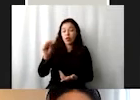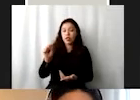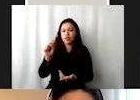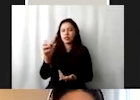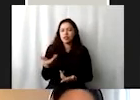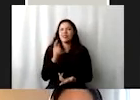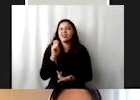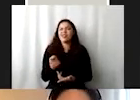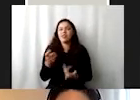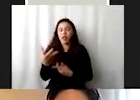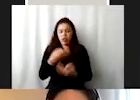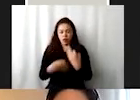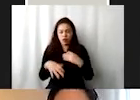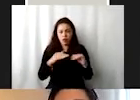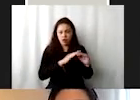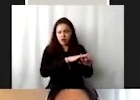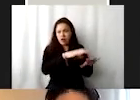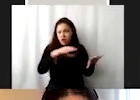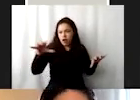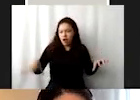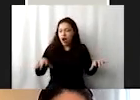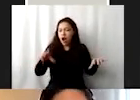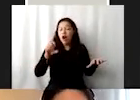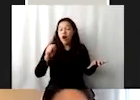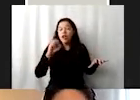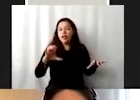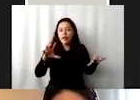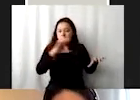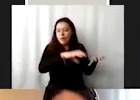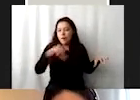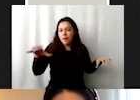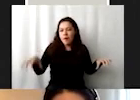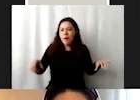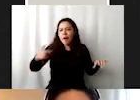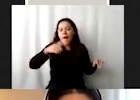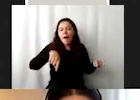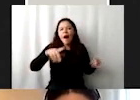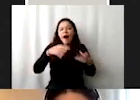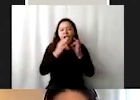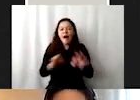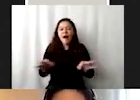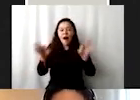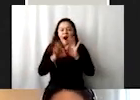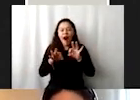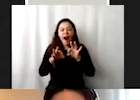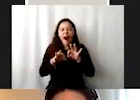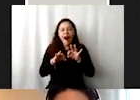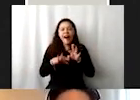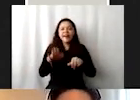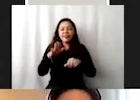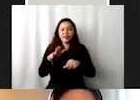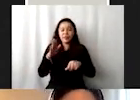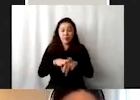a todos los sectores, las OSCs son actores fundamentales y prioritarios dentro del desarrollo